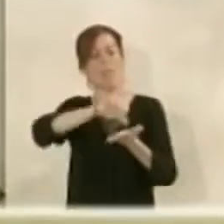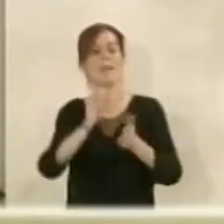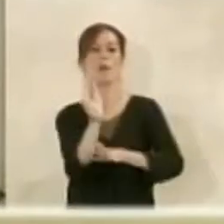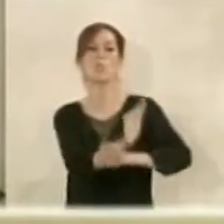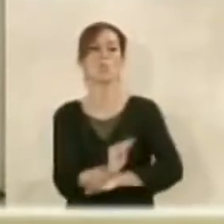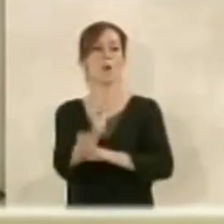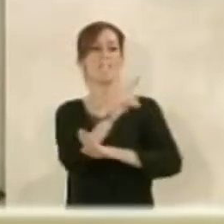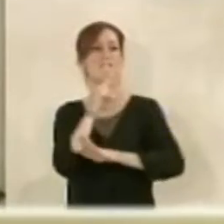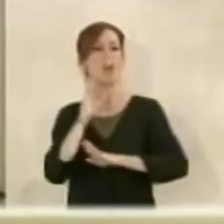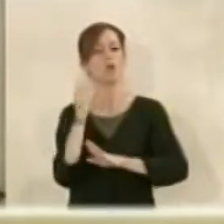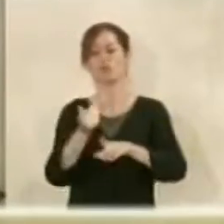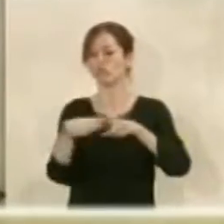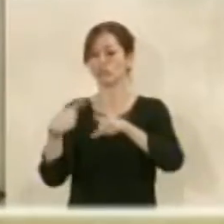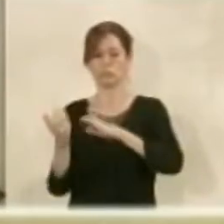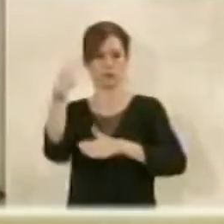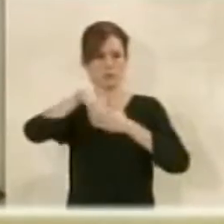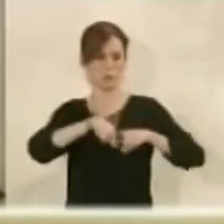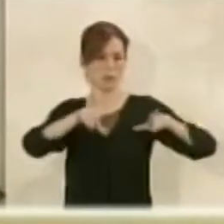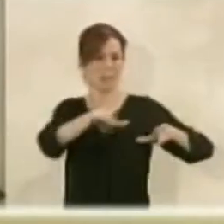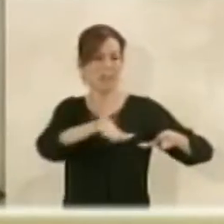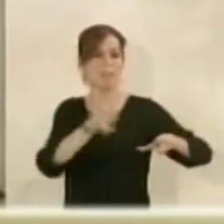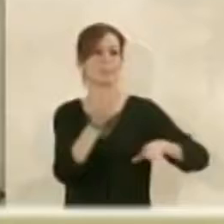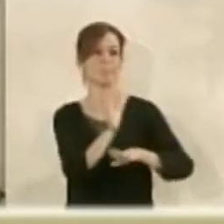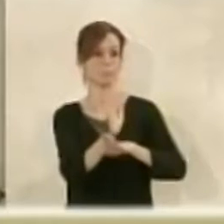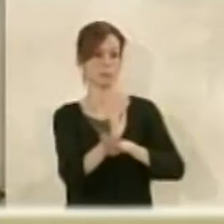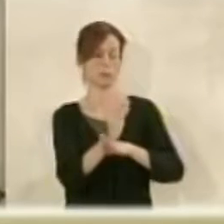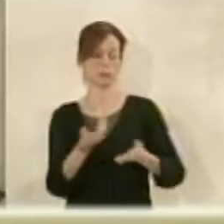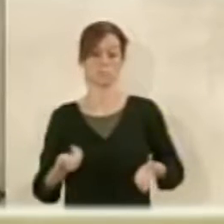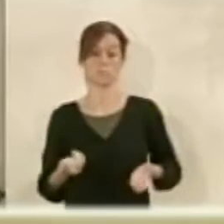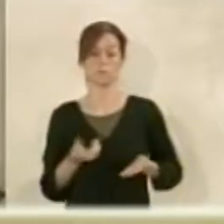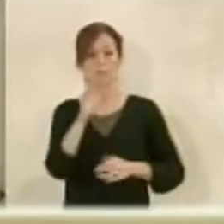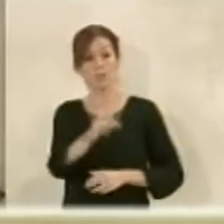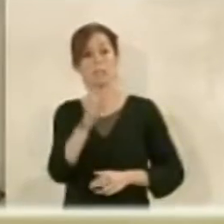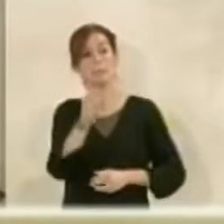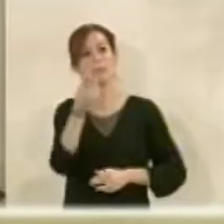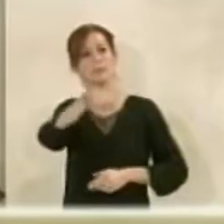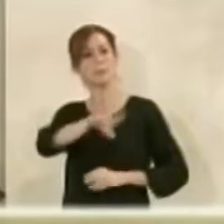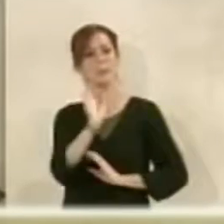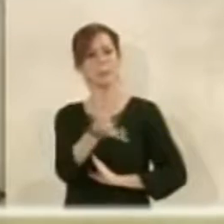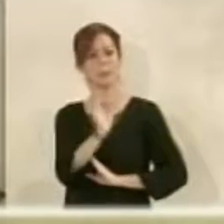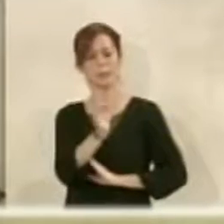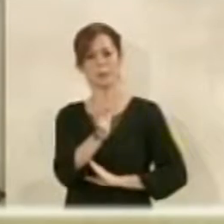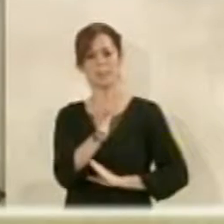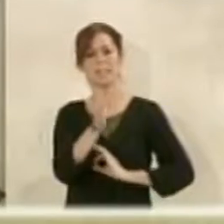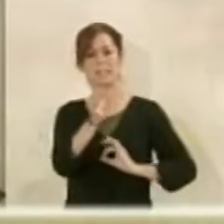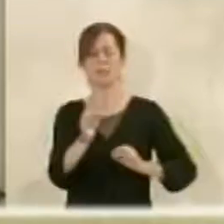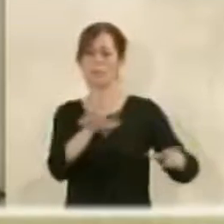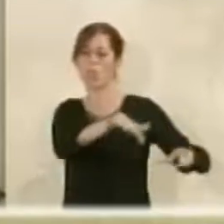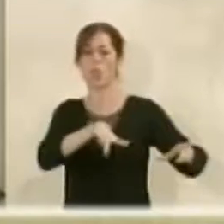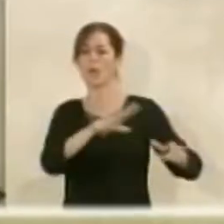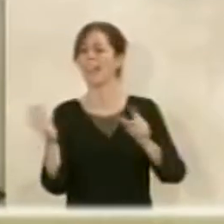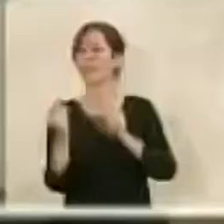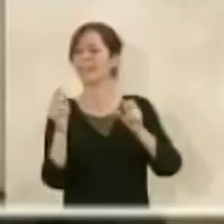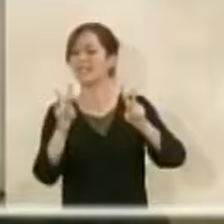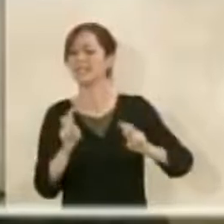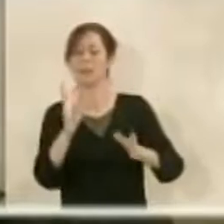protección de todos sus elementos que en él contienen. Y además, también es verdad que ha suscitado siempre este un debate en cuanto